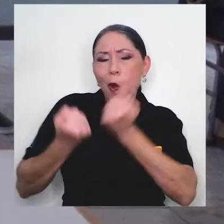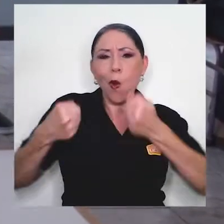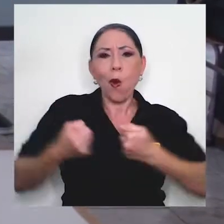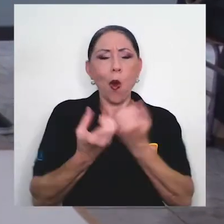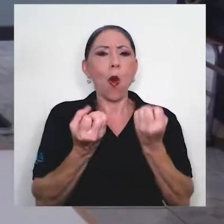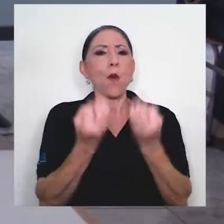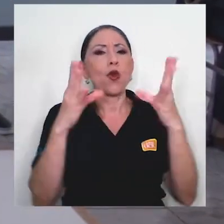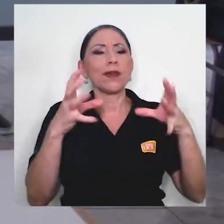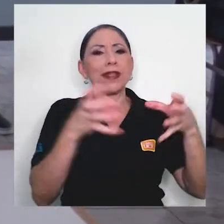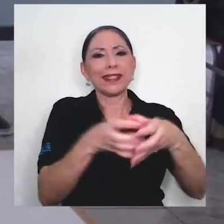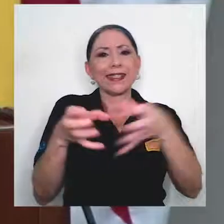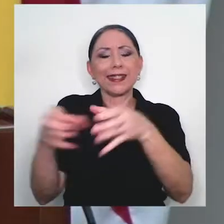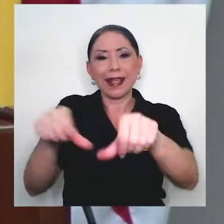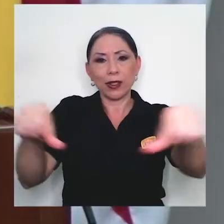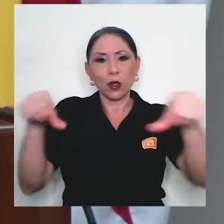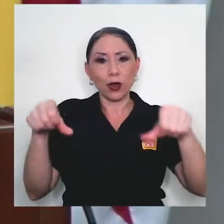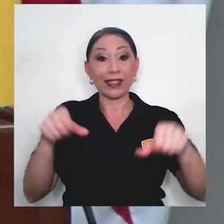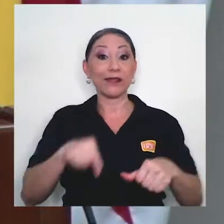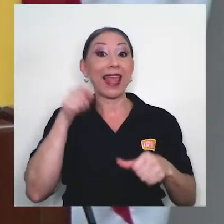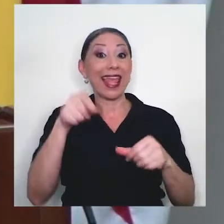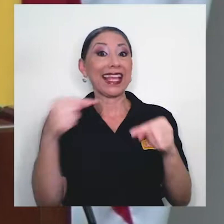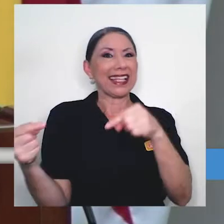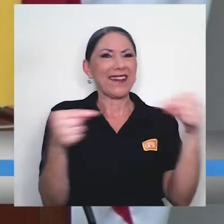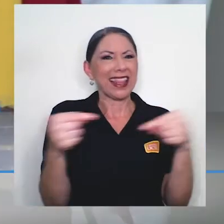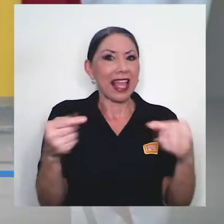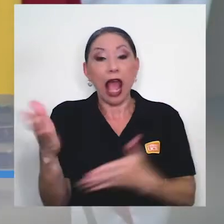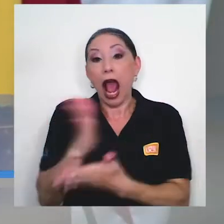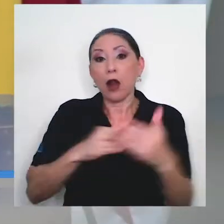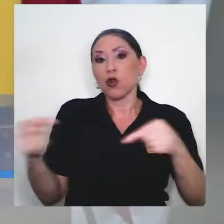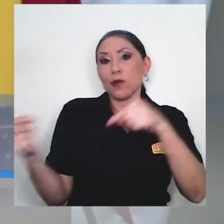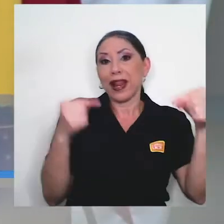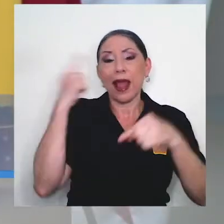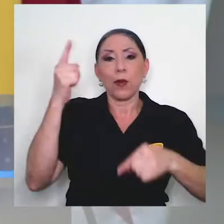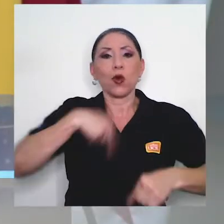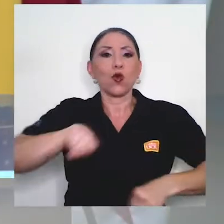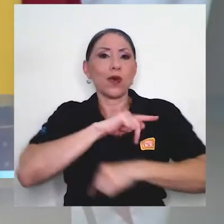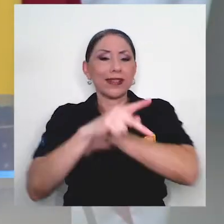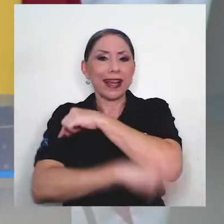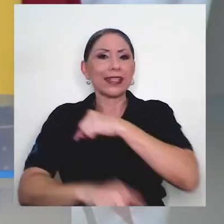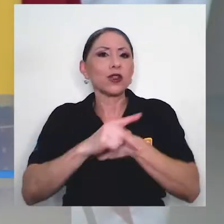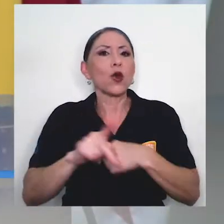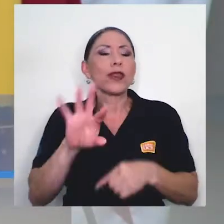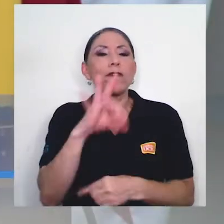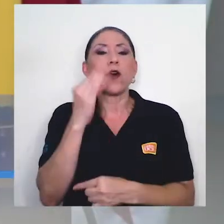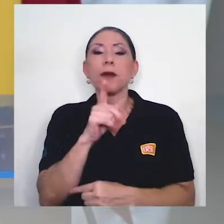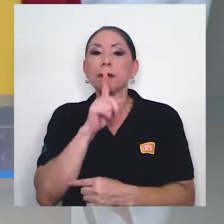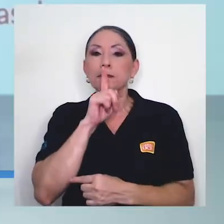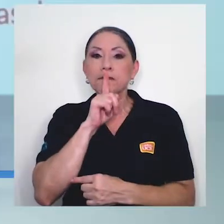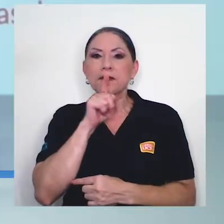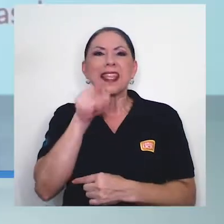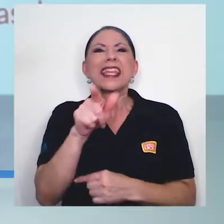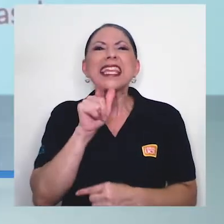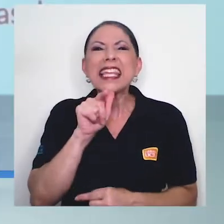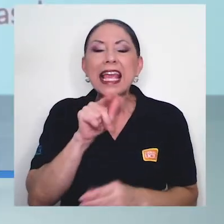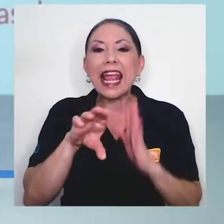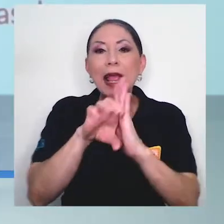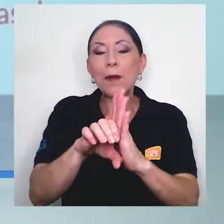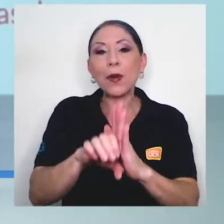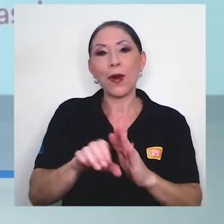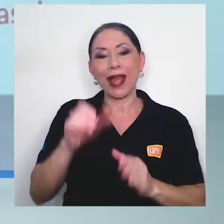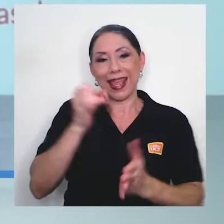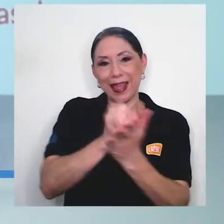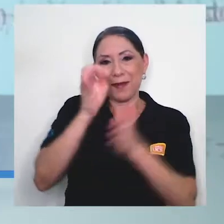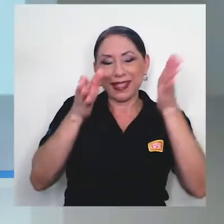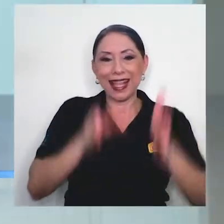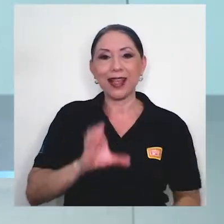múltiples sectores. En esa batalla, hay quienes pelean por nuestra nación silenciosamente. Este es el caso de los investigadores